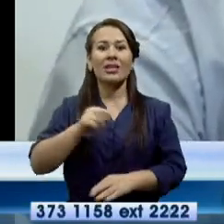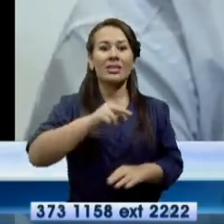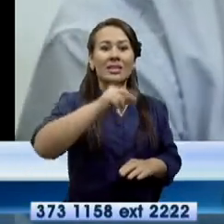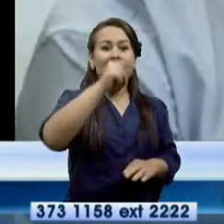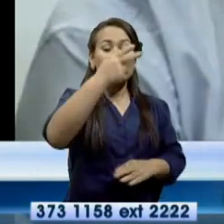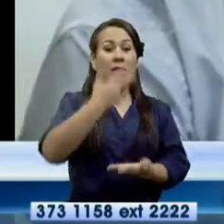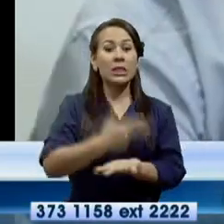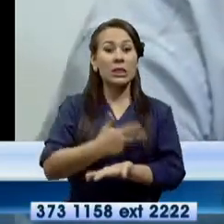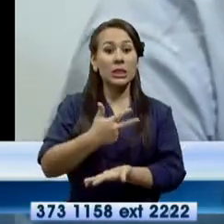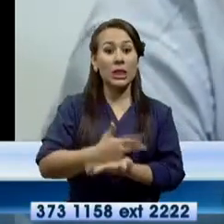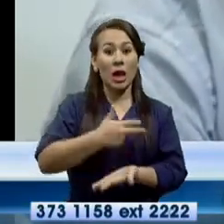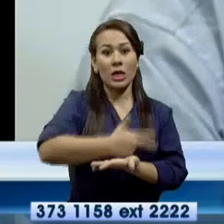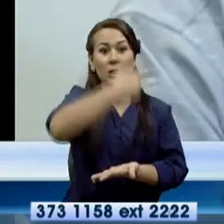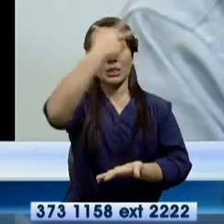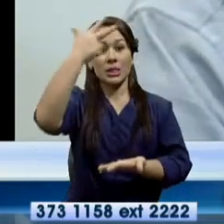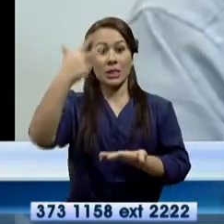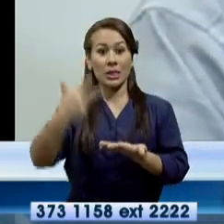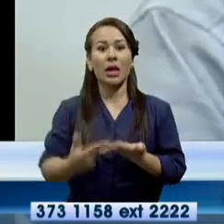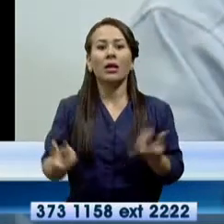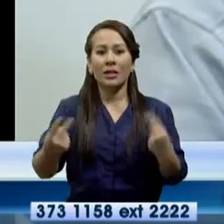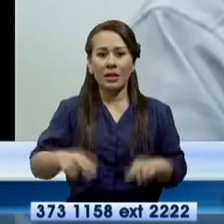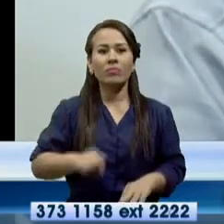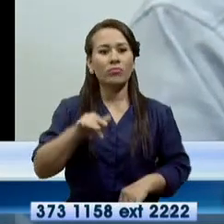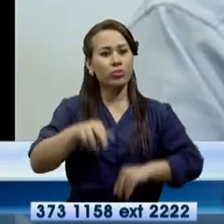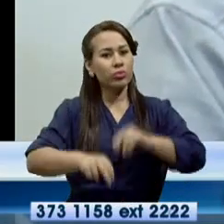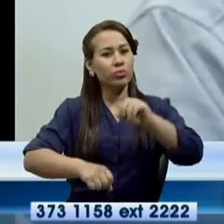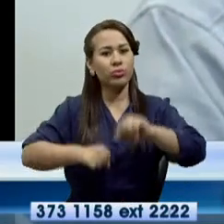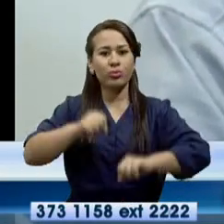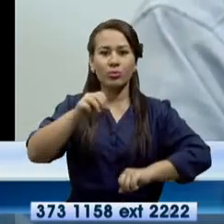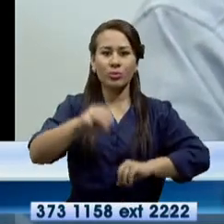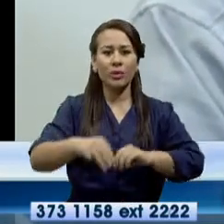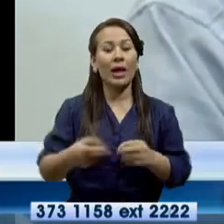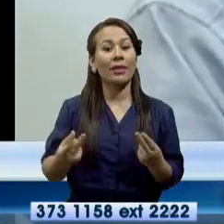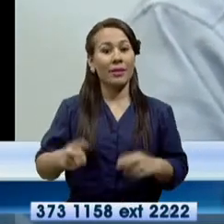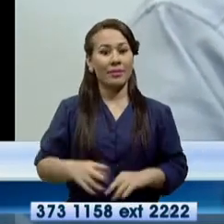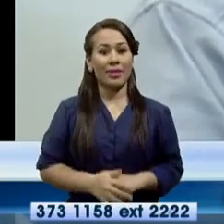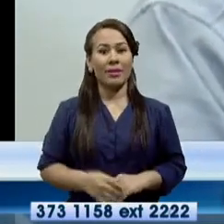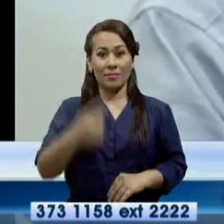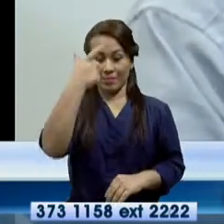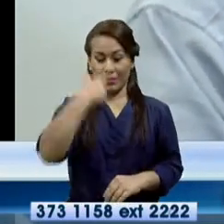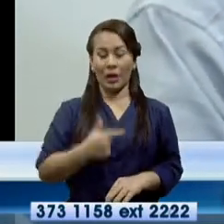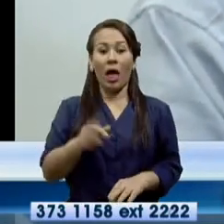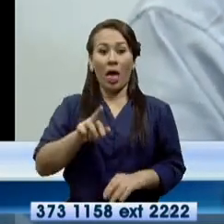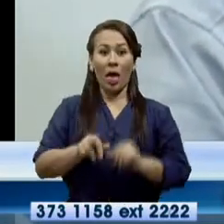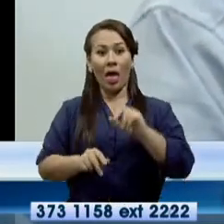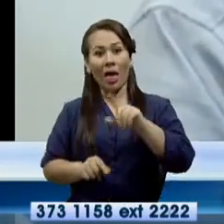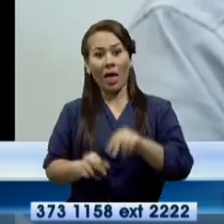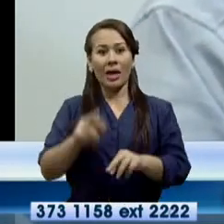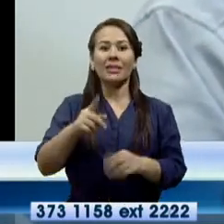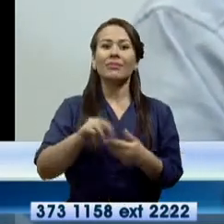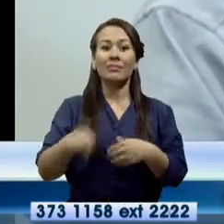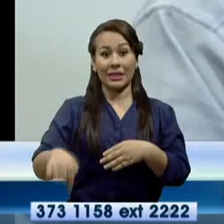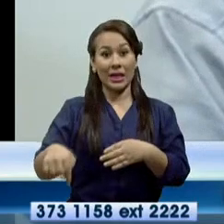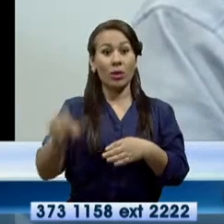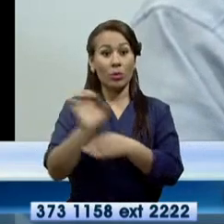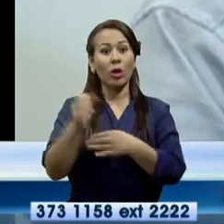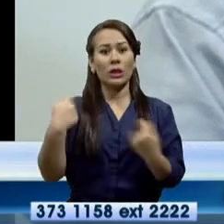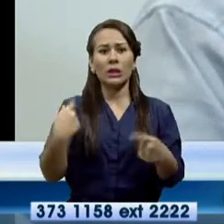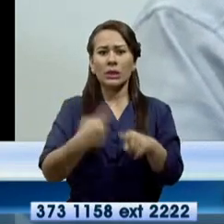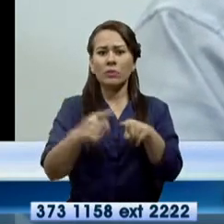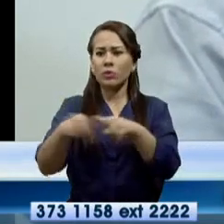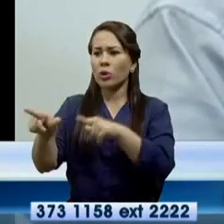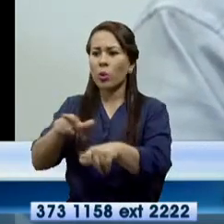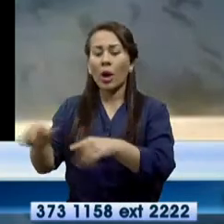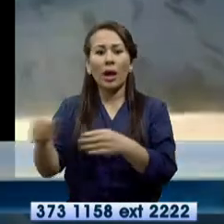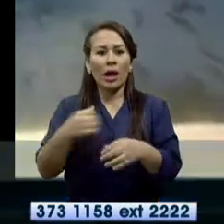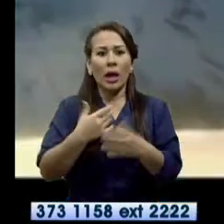Chimborazo, en tan corto tiempo. Eso para un montañista es una cancha muy especial para poderse